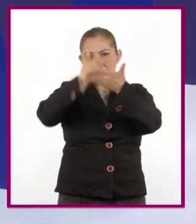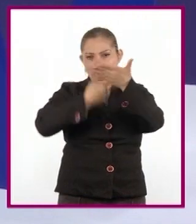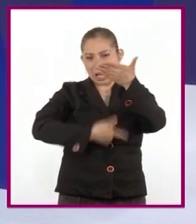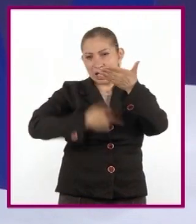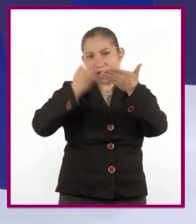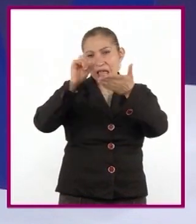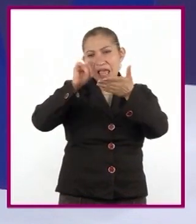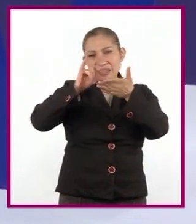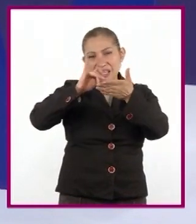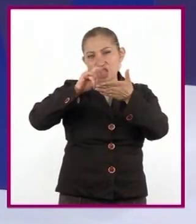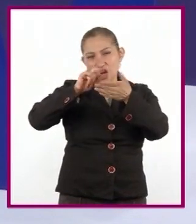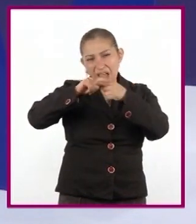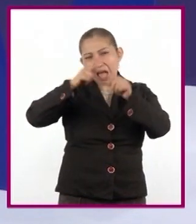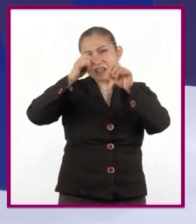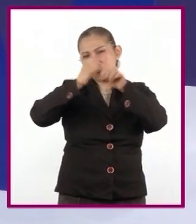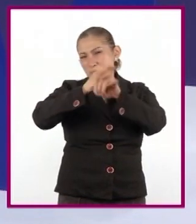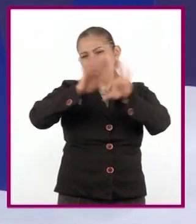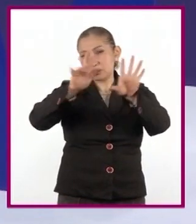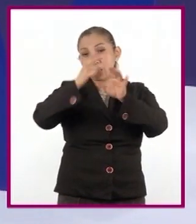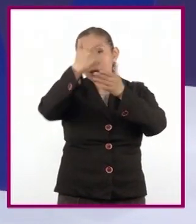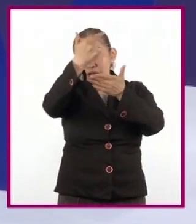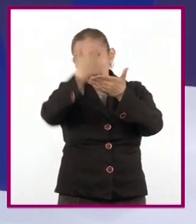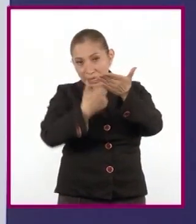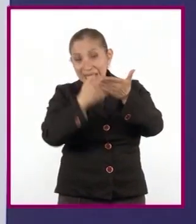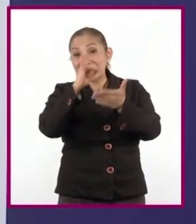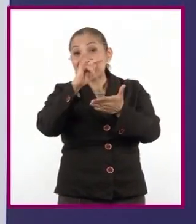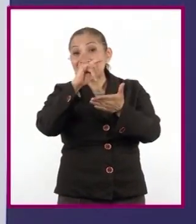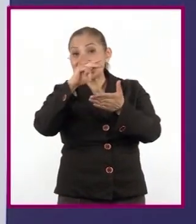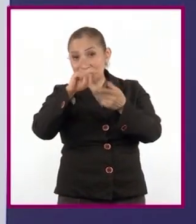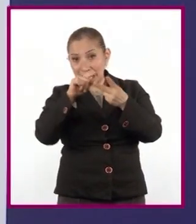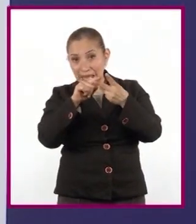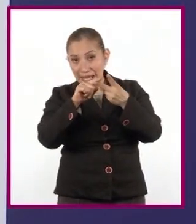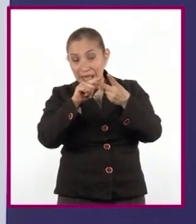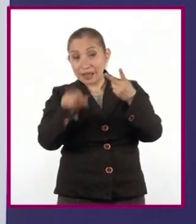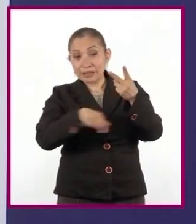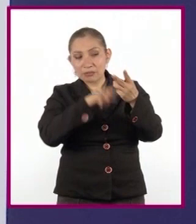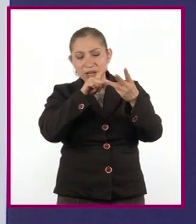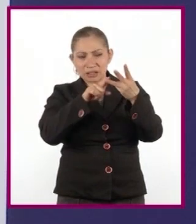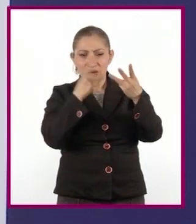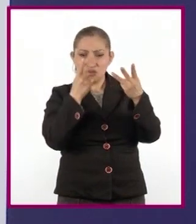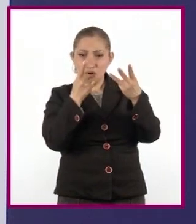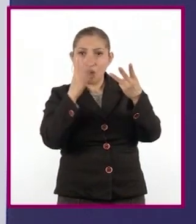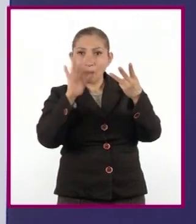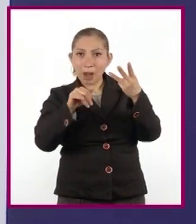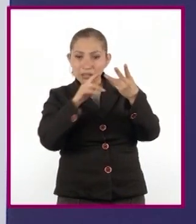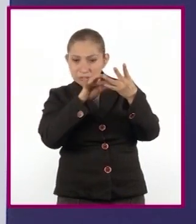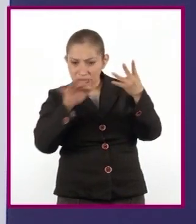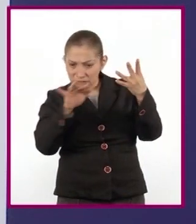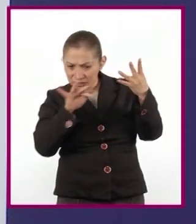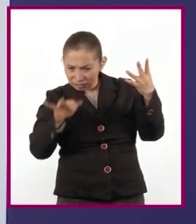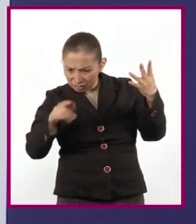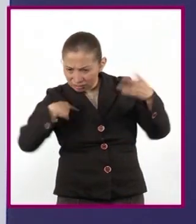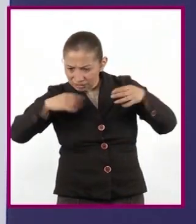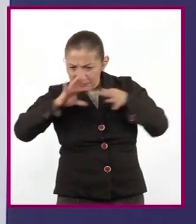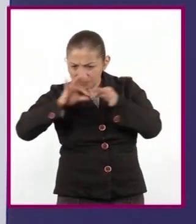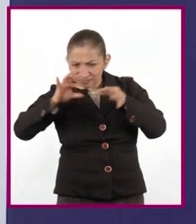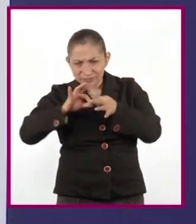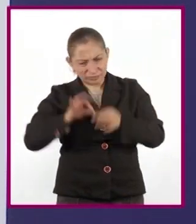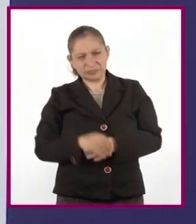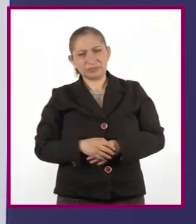editoriales está el índice y luego uno o más textos introductorios.